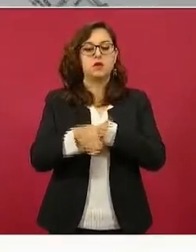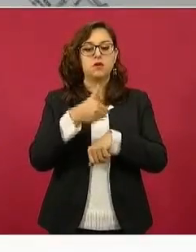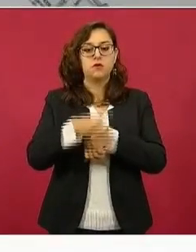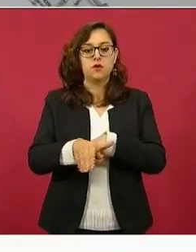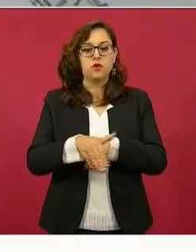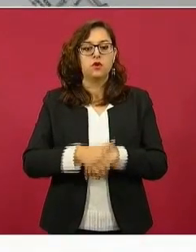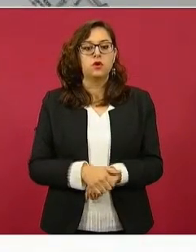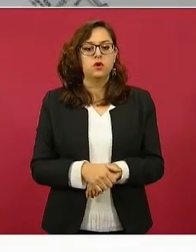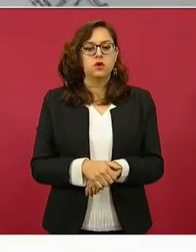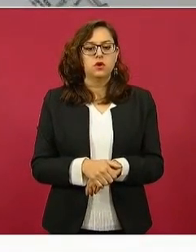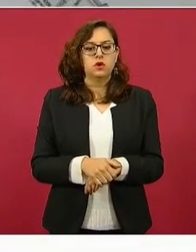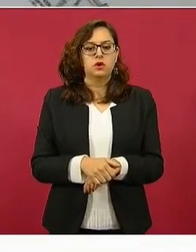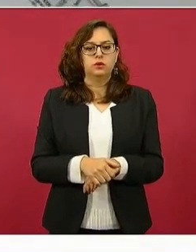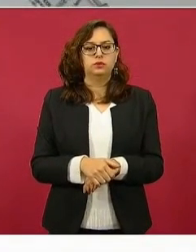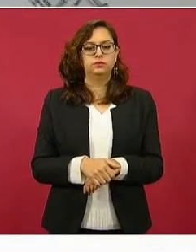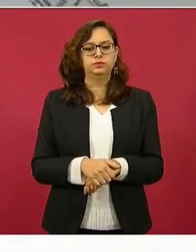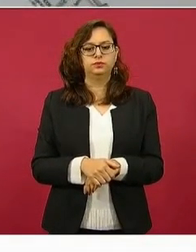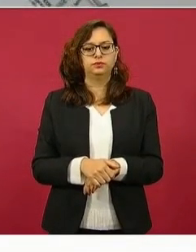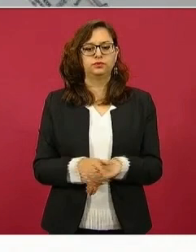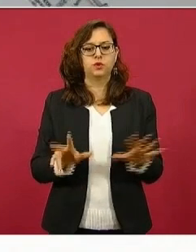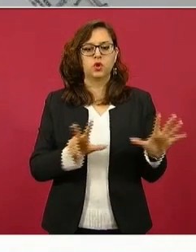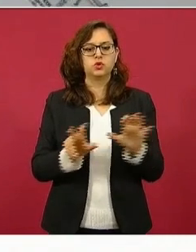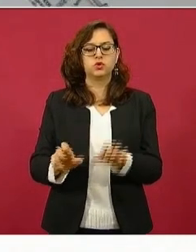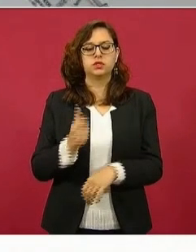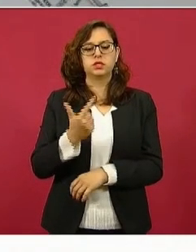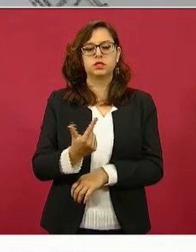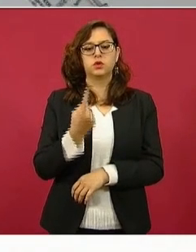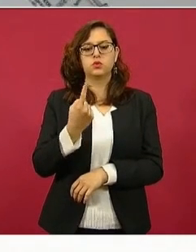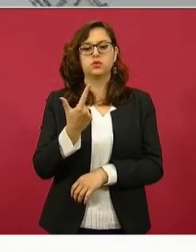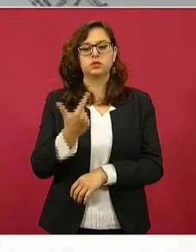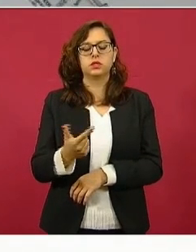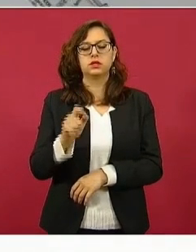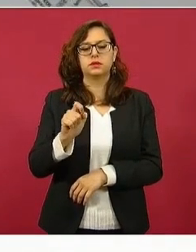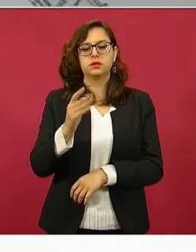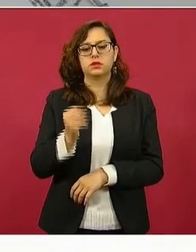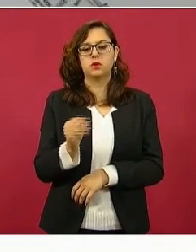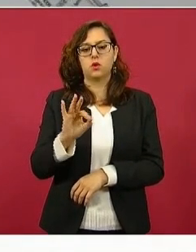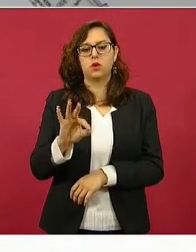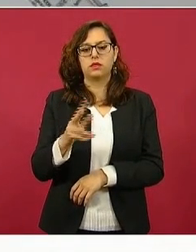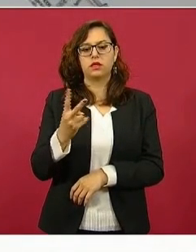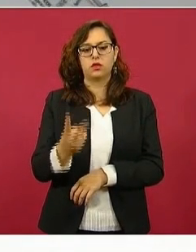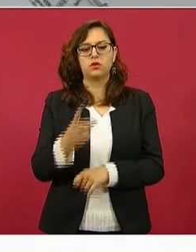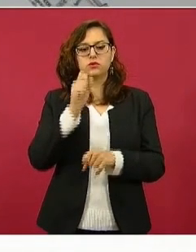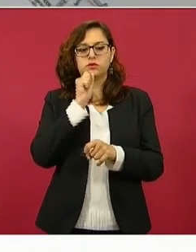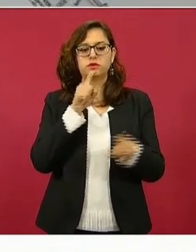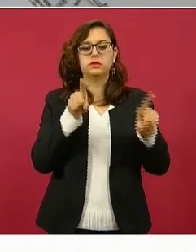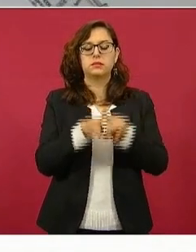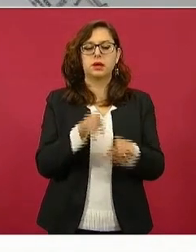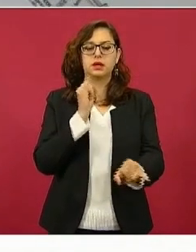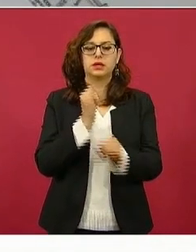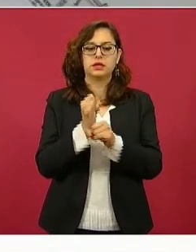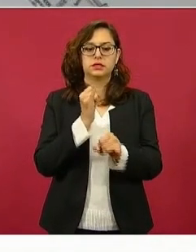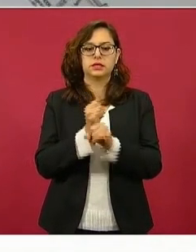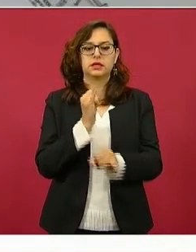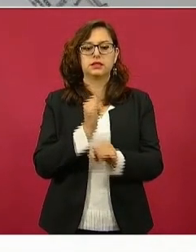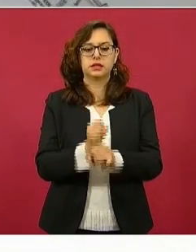teléfono 800-717-2942. También está la Procuraduría Digital,